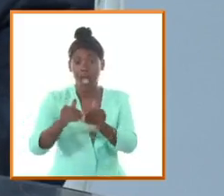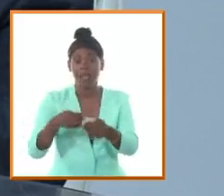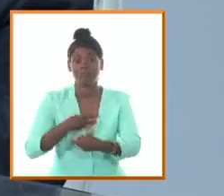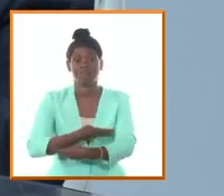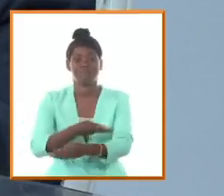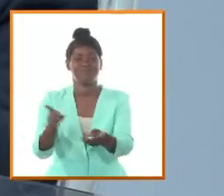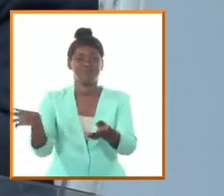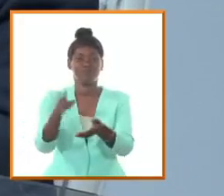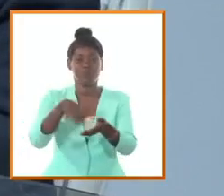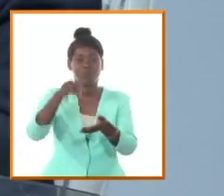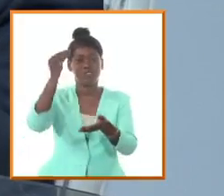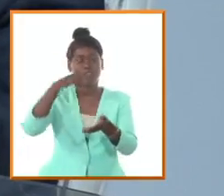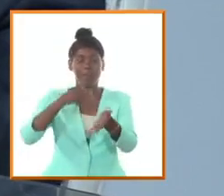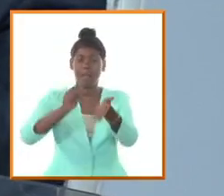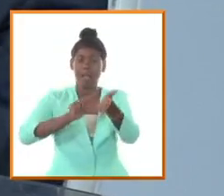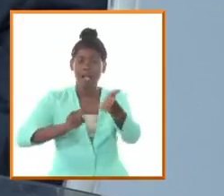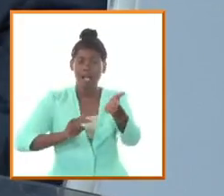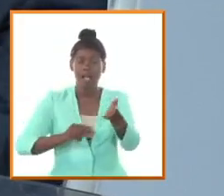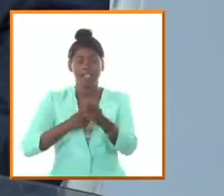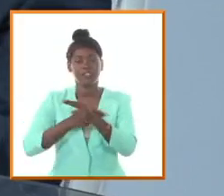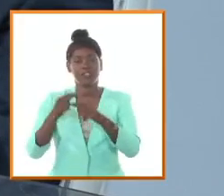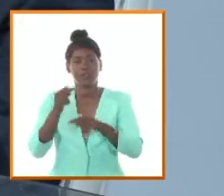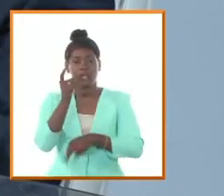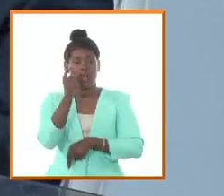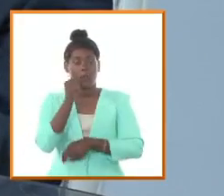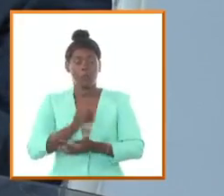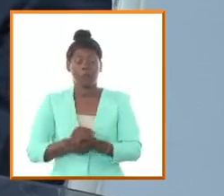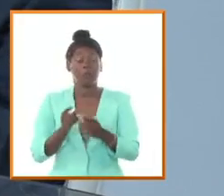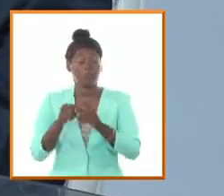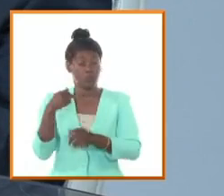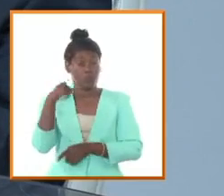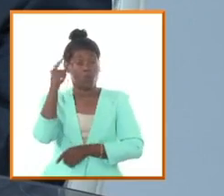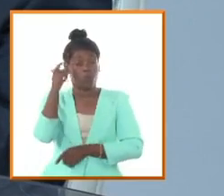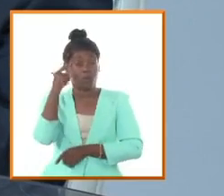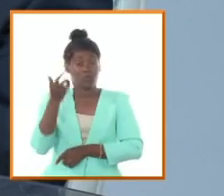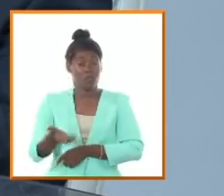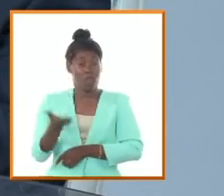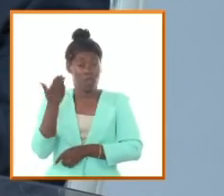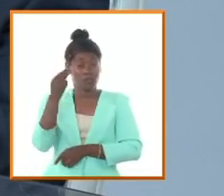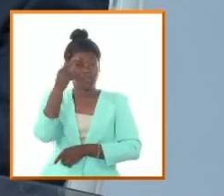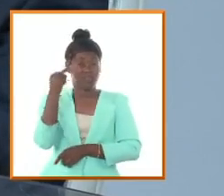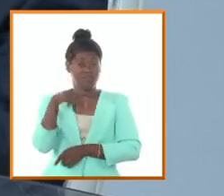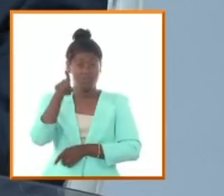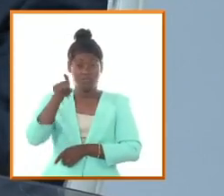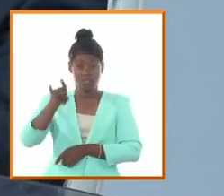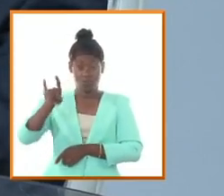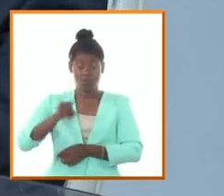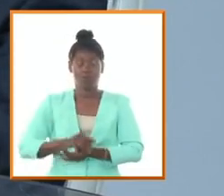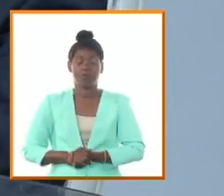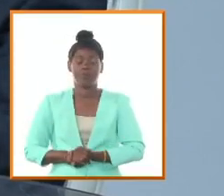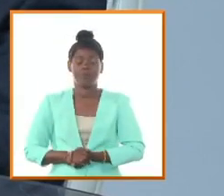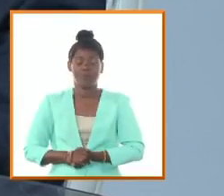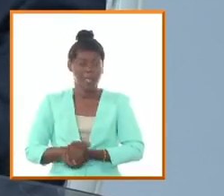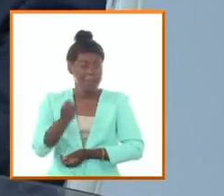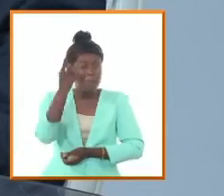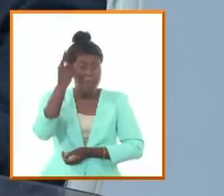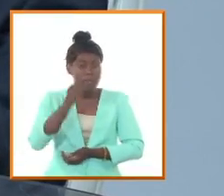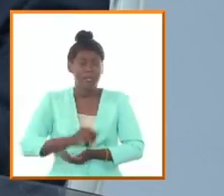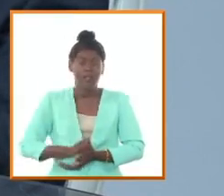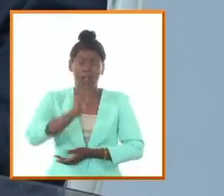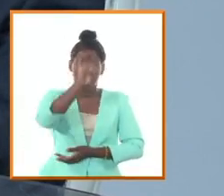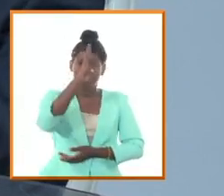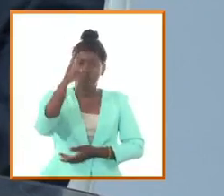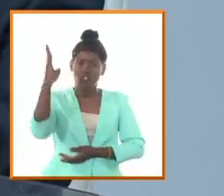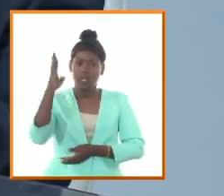del siglo XIX cuando embargan los bienes de agramonte la biblioteca estaba prácticamente